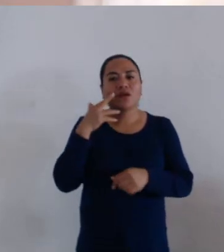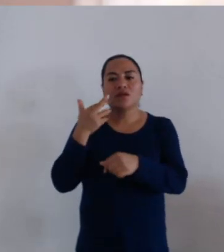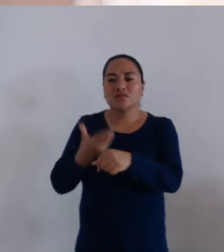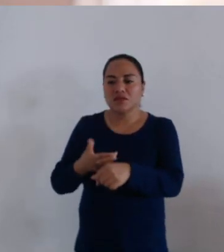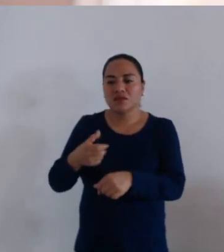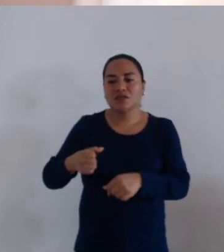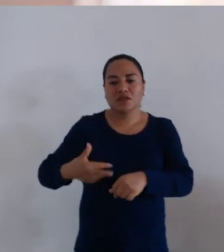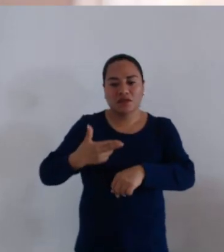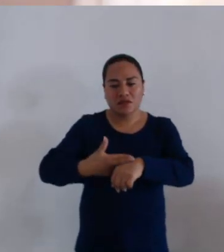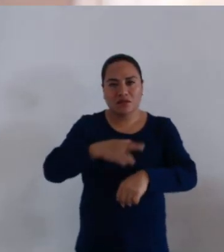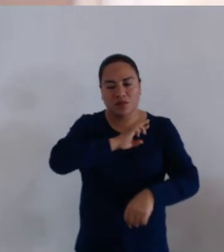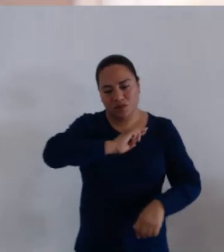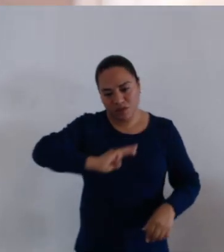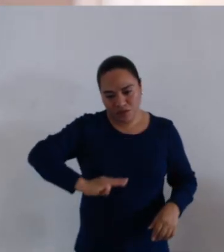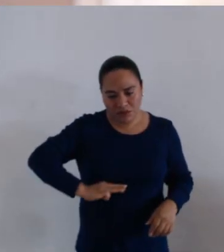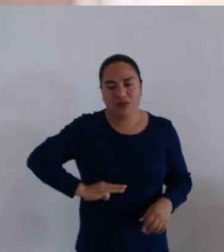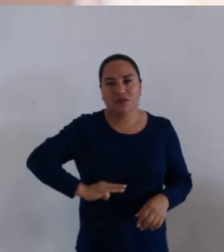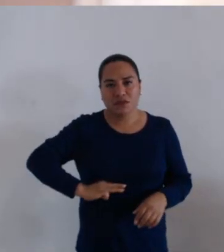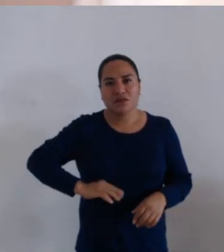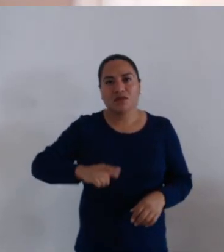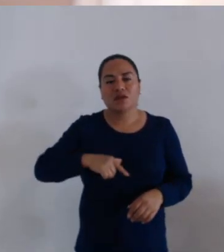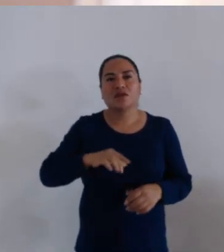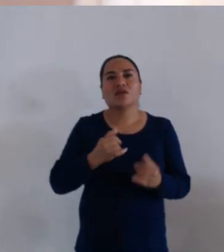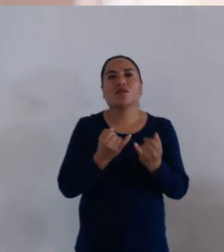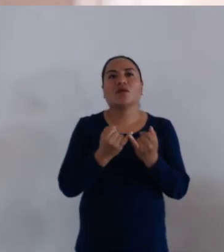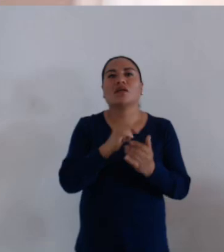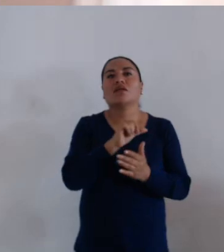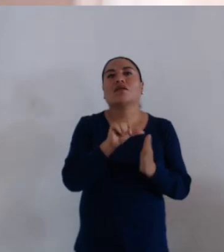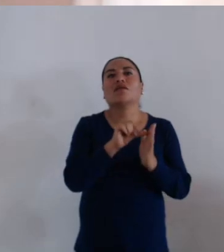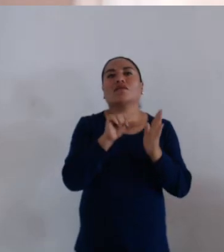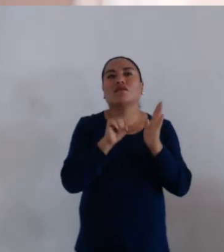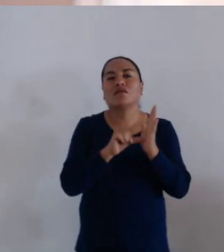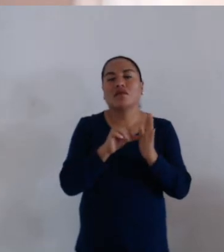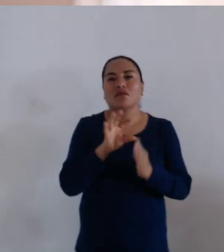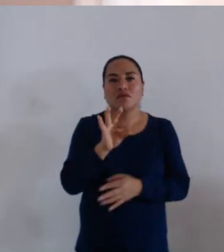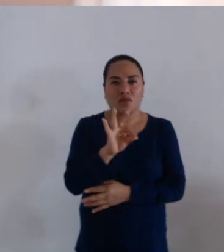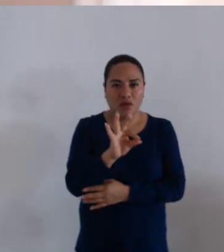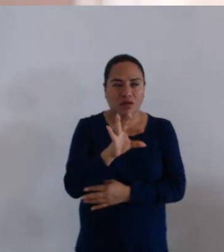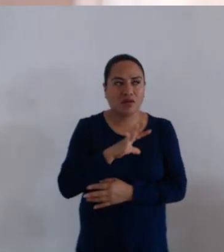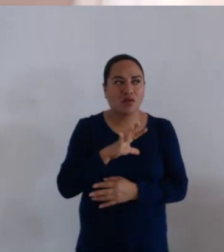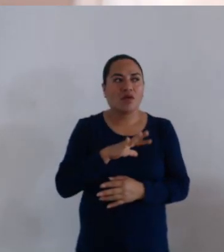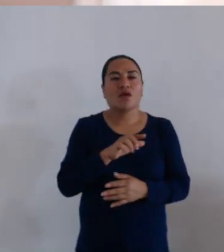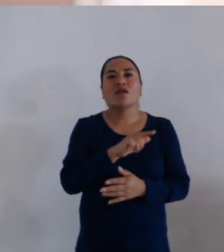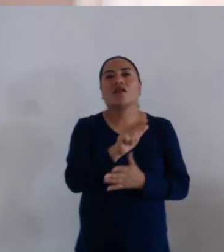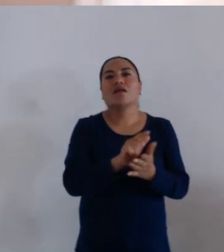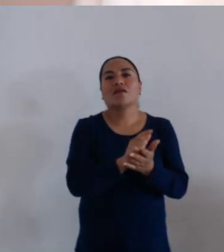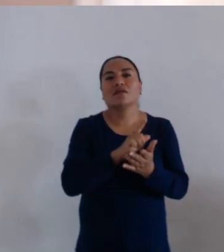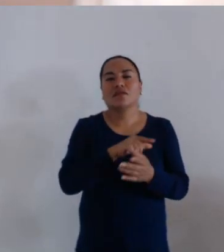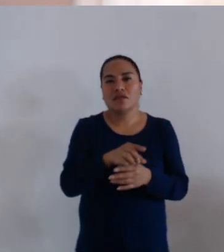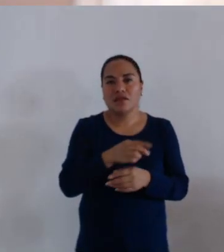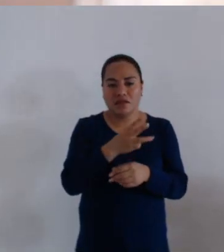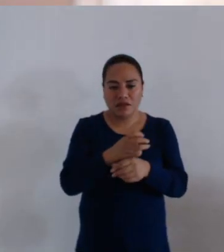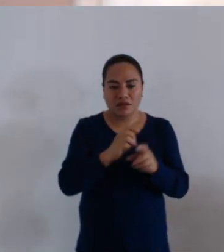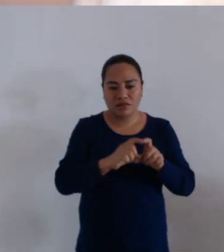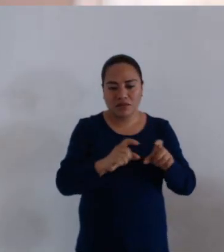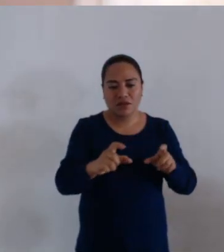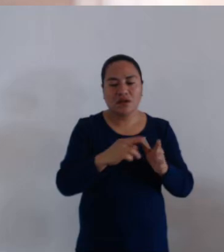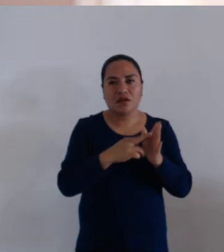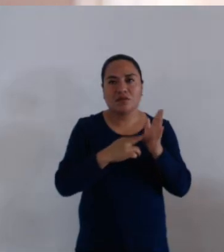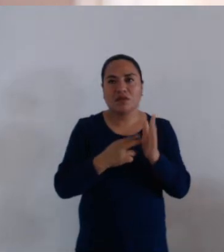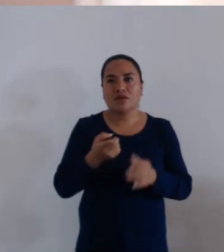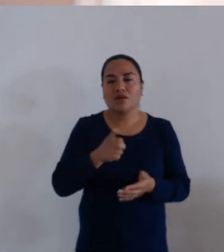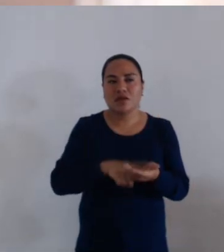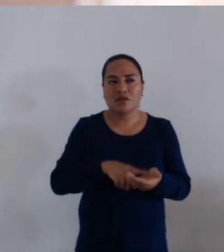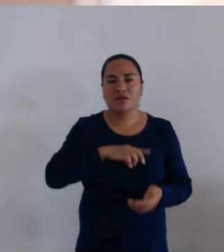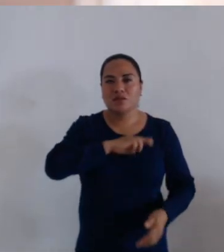corresponde a la Secretaría Municipal, lo anterior como lo establece el artículo 40, fracción tercera del Bando de Policía y Gobierno del municipio